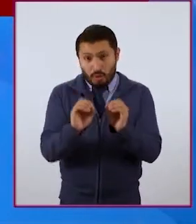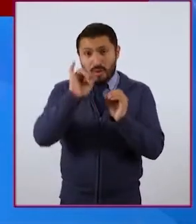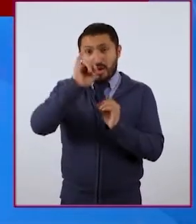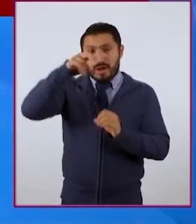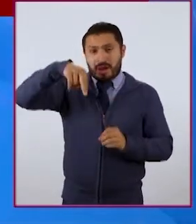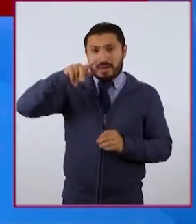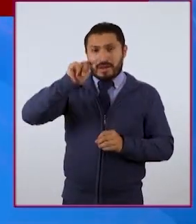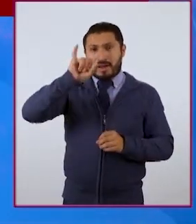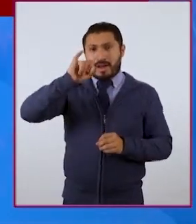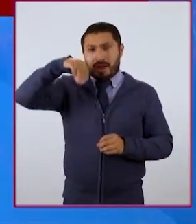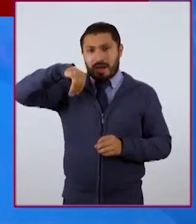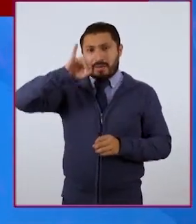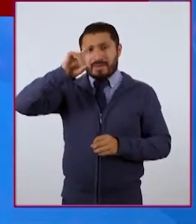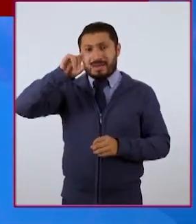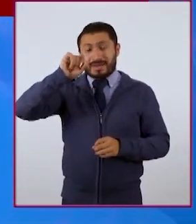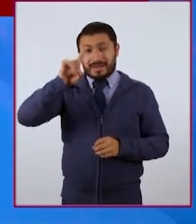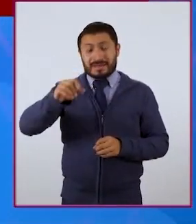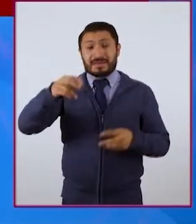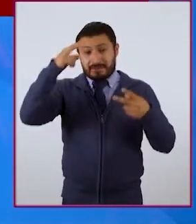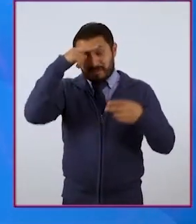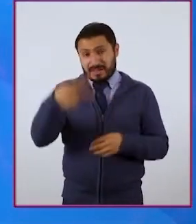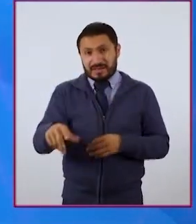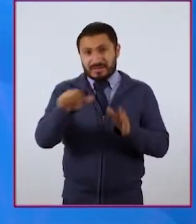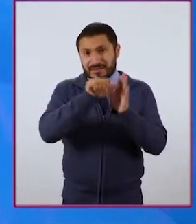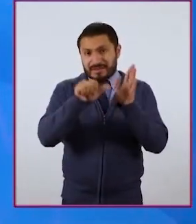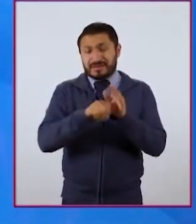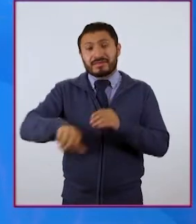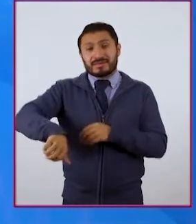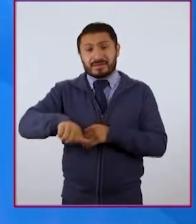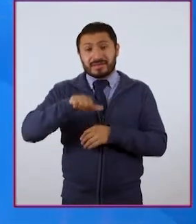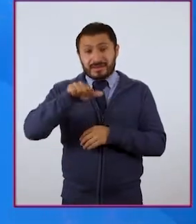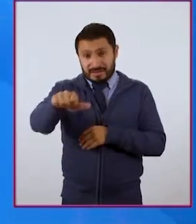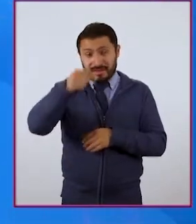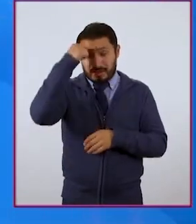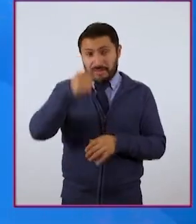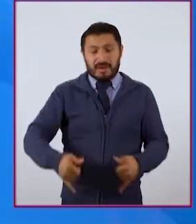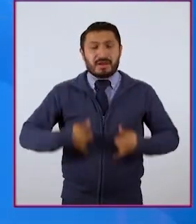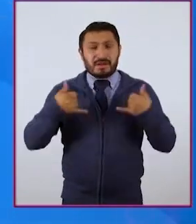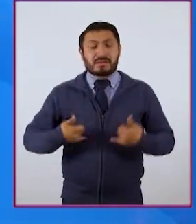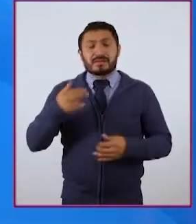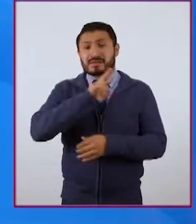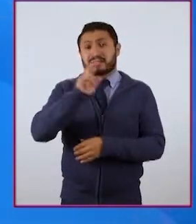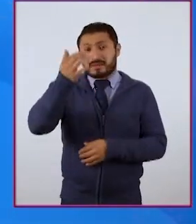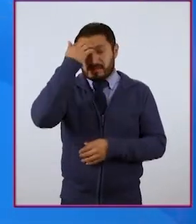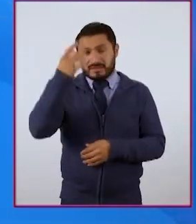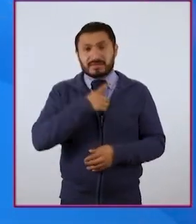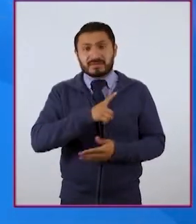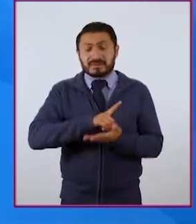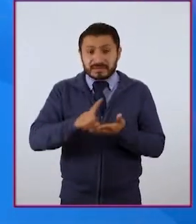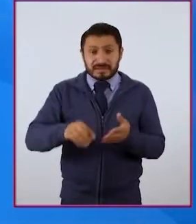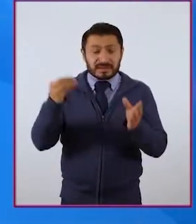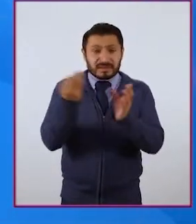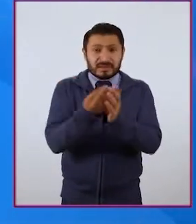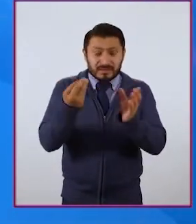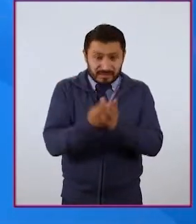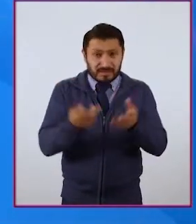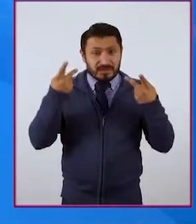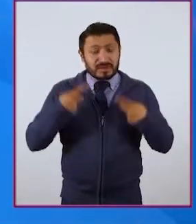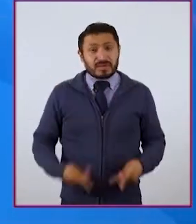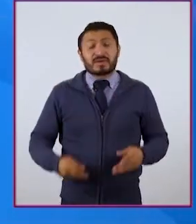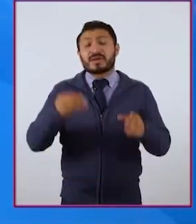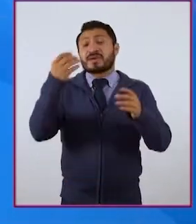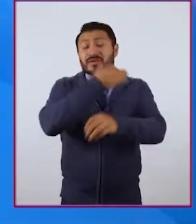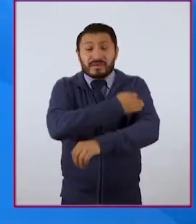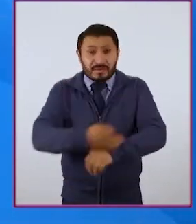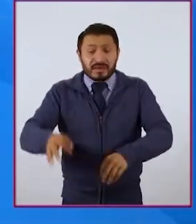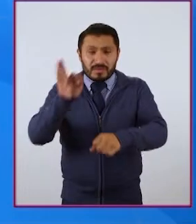las y los mexicanos en el artículo 16. Para las y los jóvenes se reconoce nuestro derecho a la intimidad personal y familiar y a la